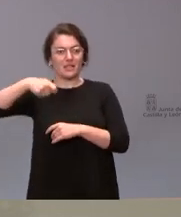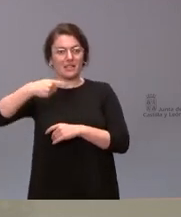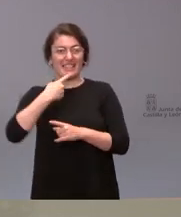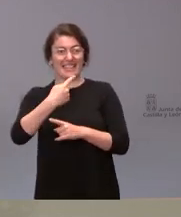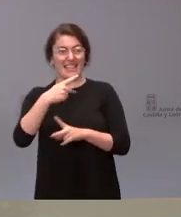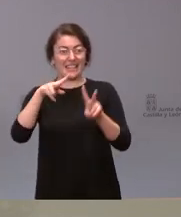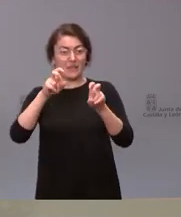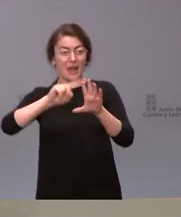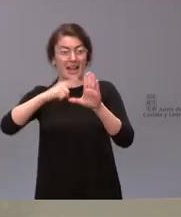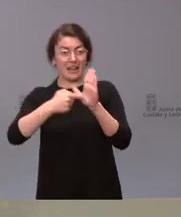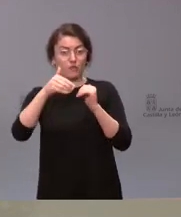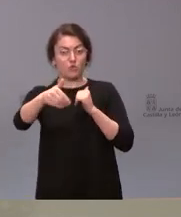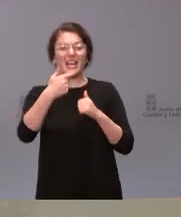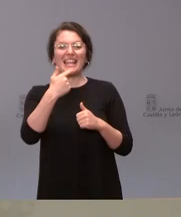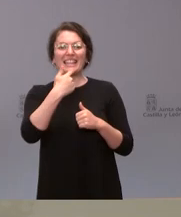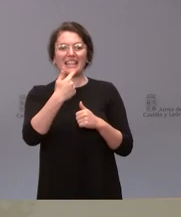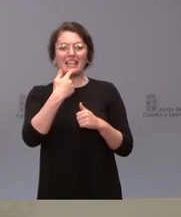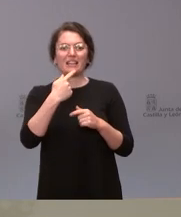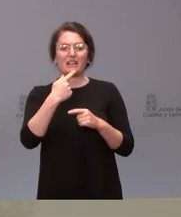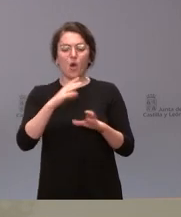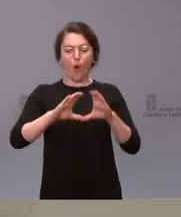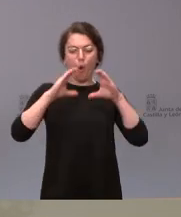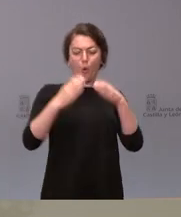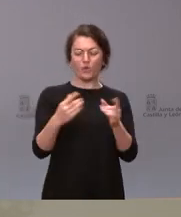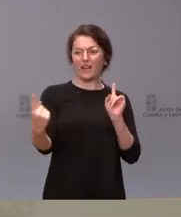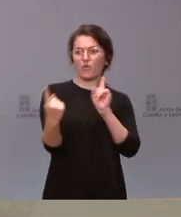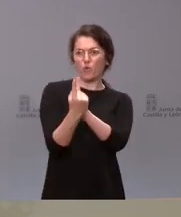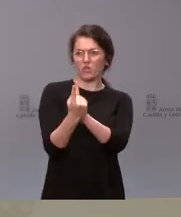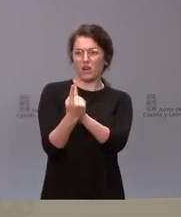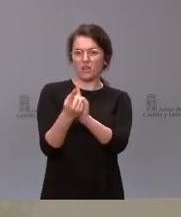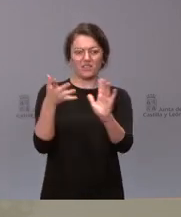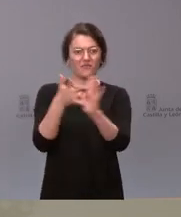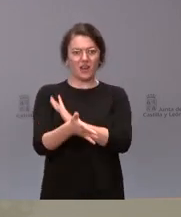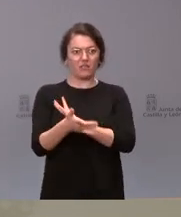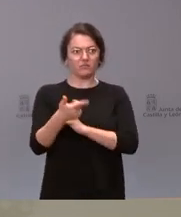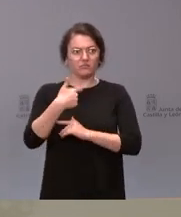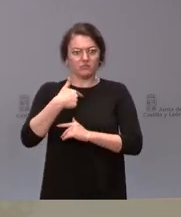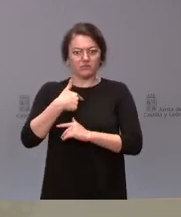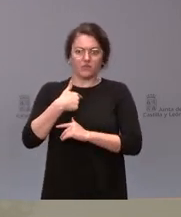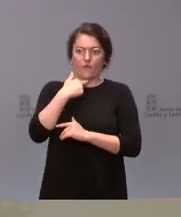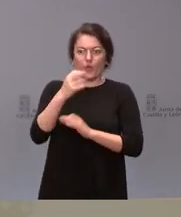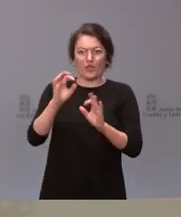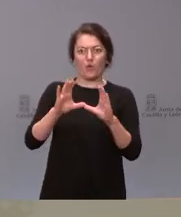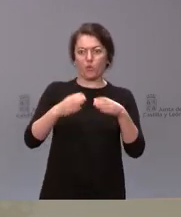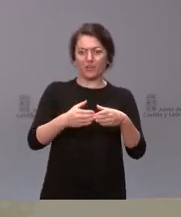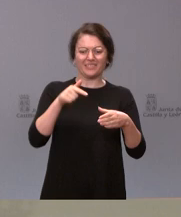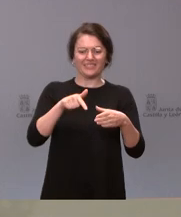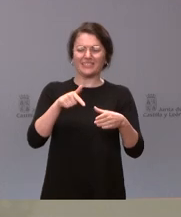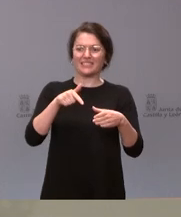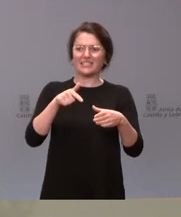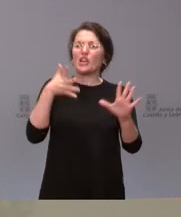Nos van a tener en frente a la Junta. Habla por la Junta. Yo quiero saber qué significa que la Junta va a estar en frente.